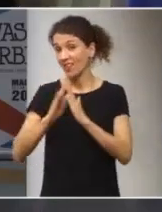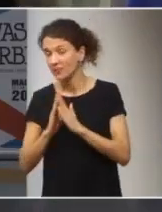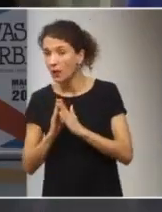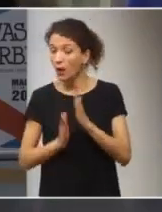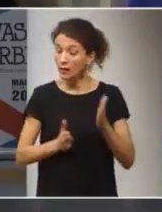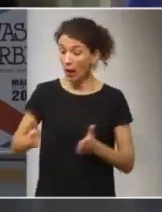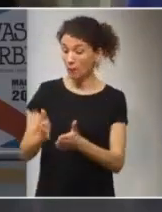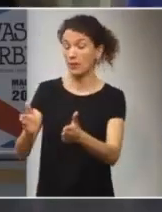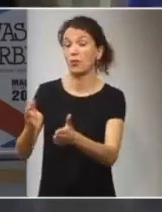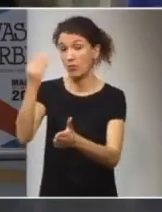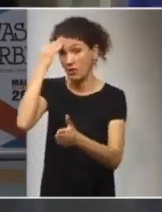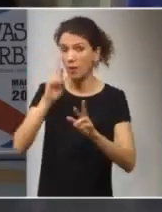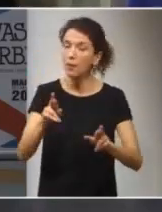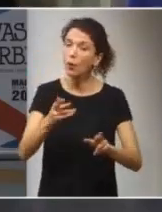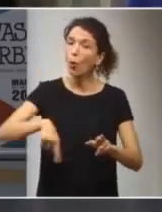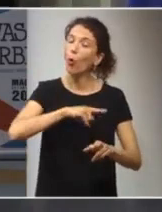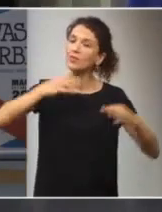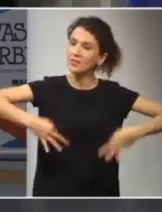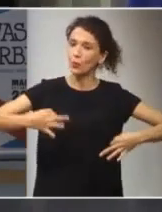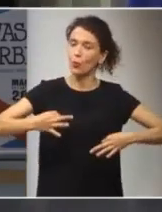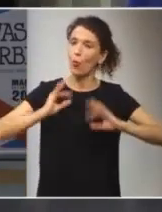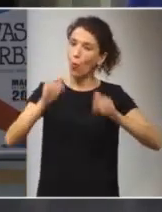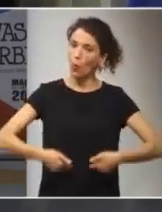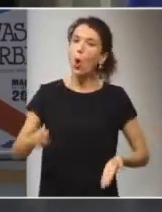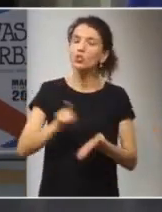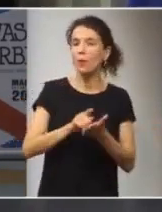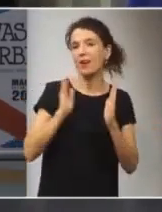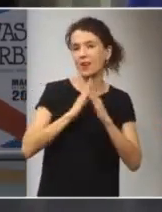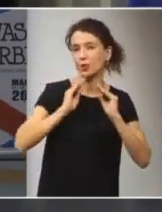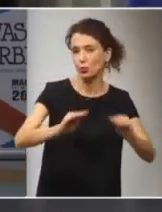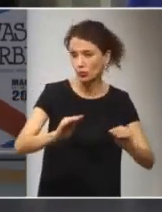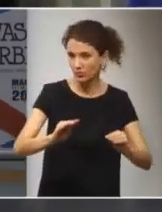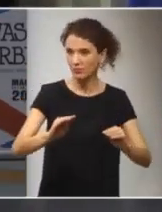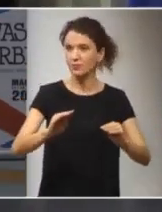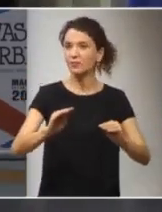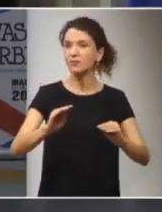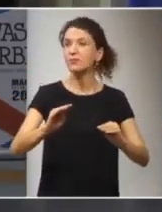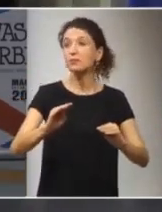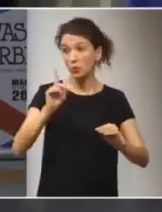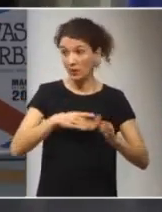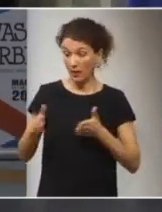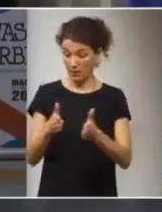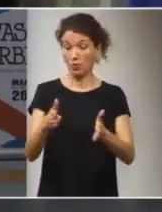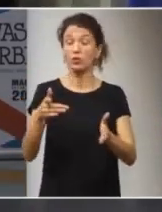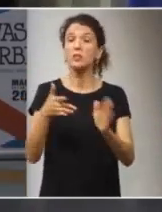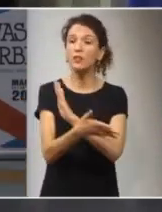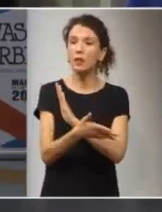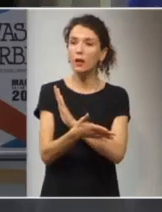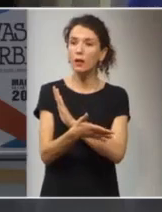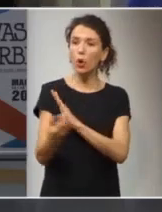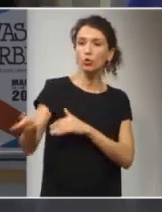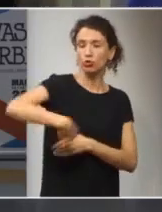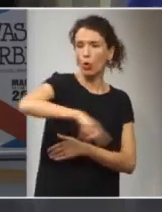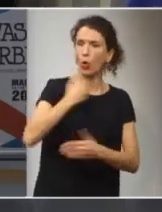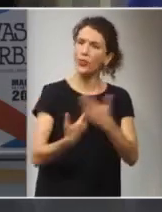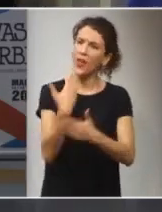espero que sea con toda seguridad regresar a vuestras casas, pero el camino es también el que hacemos entre todos